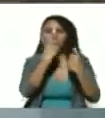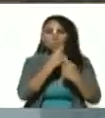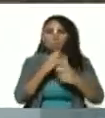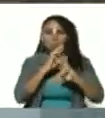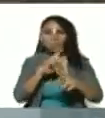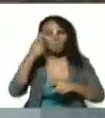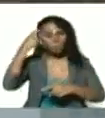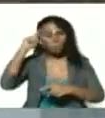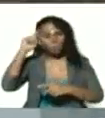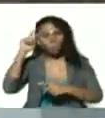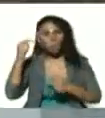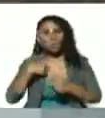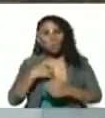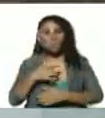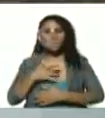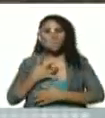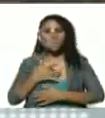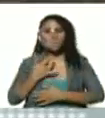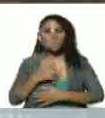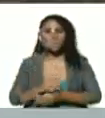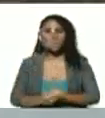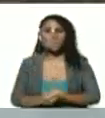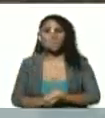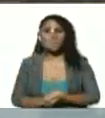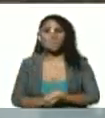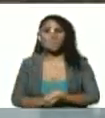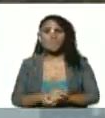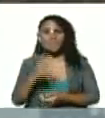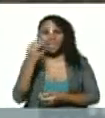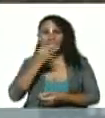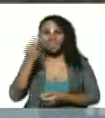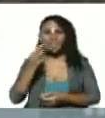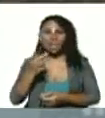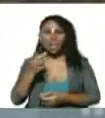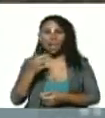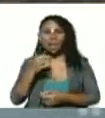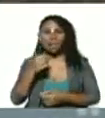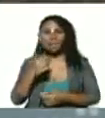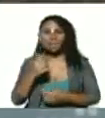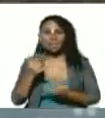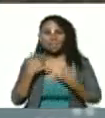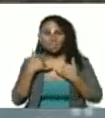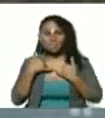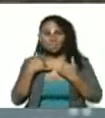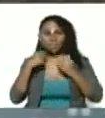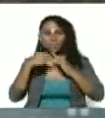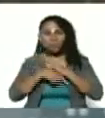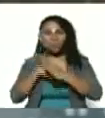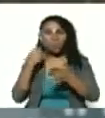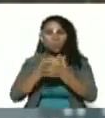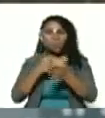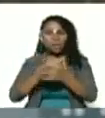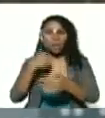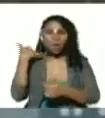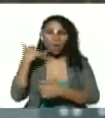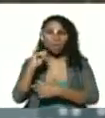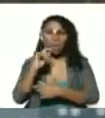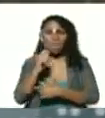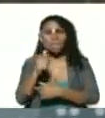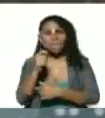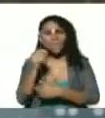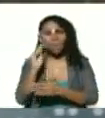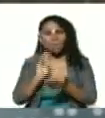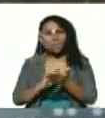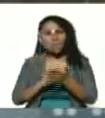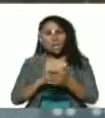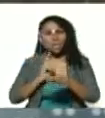y yo sentí que de verdad uno en el fragor de la lucha que está pocas veces se toma